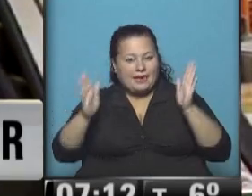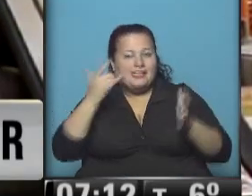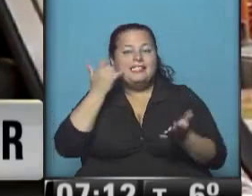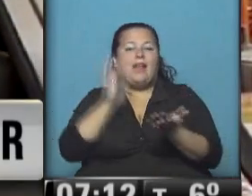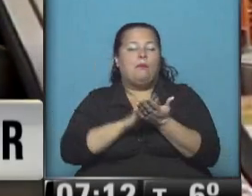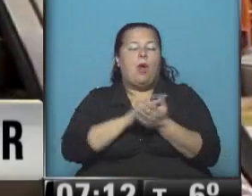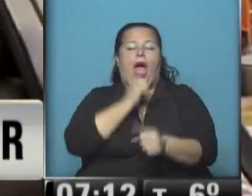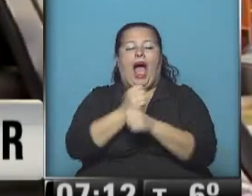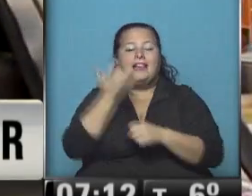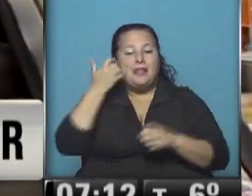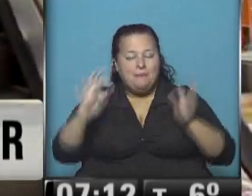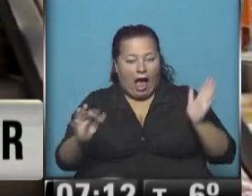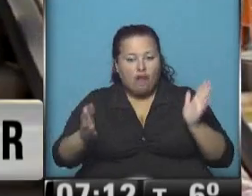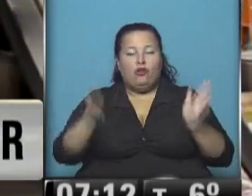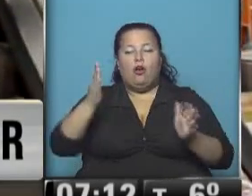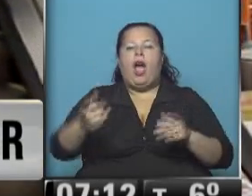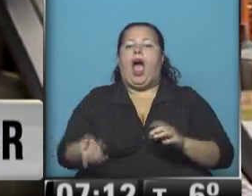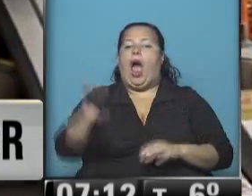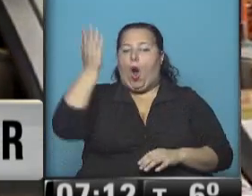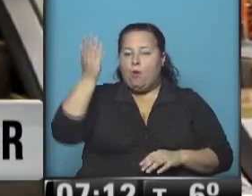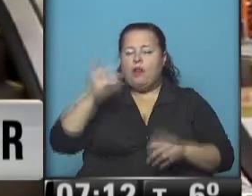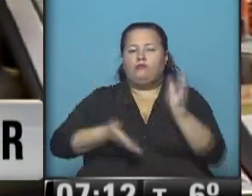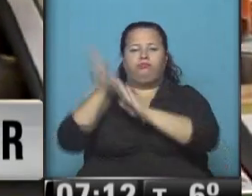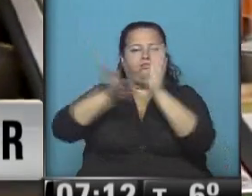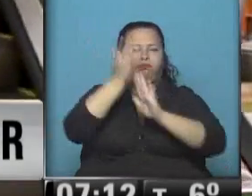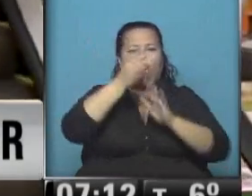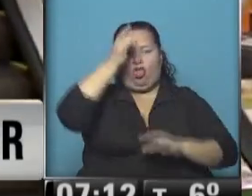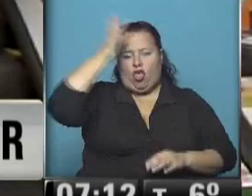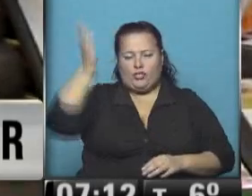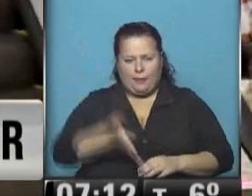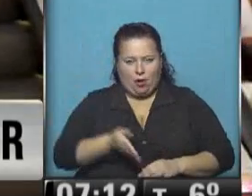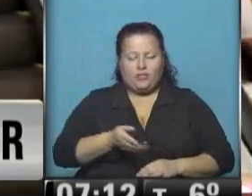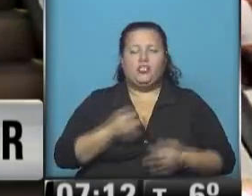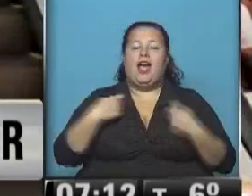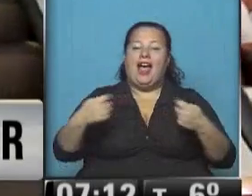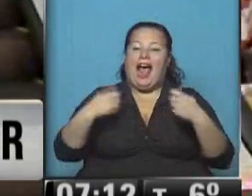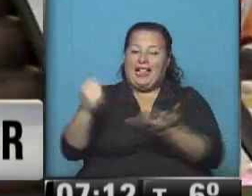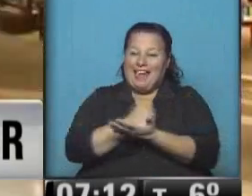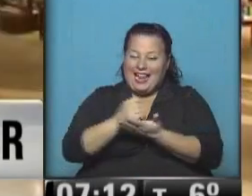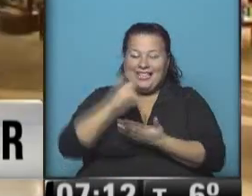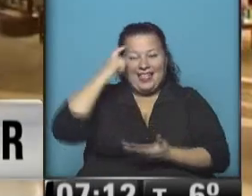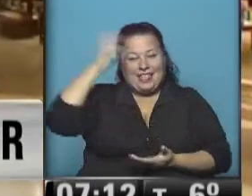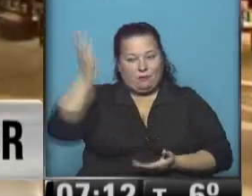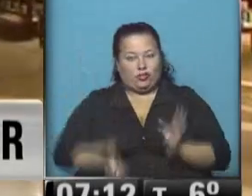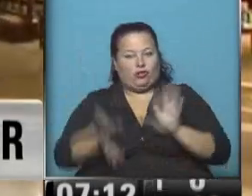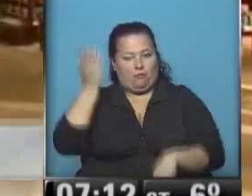registrado, hasta el mes de mayo se ve un aumento de salidas al exterior de 12% y de consumo en tarjeta de 10%.